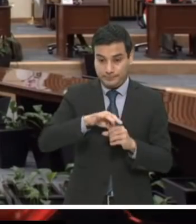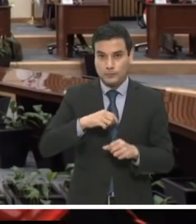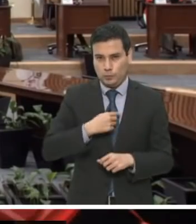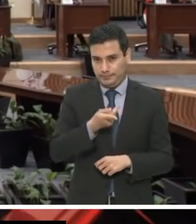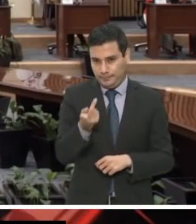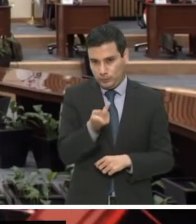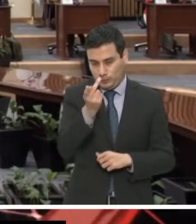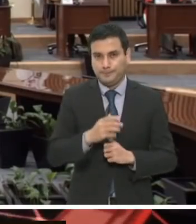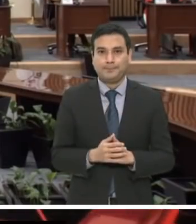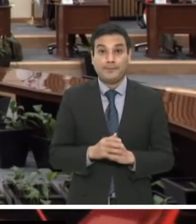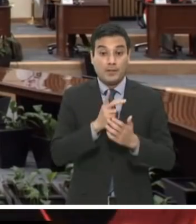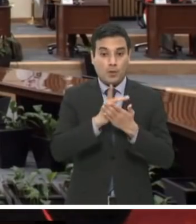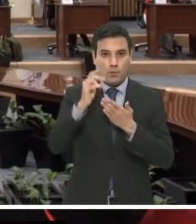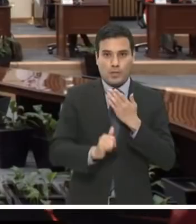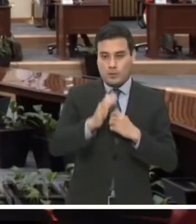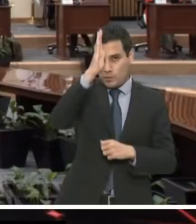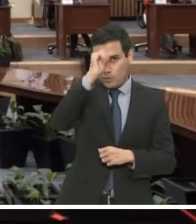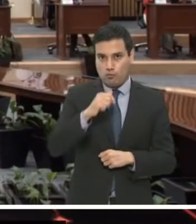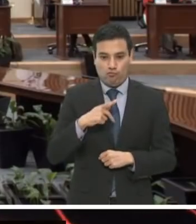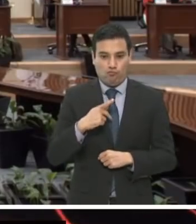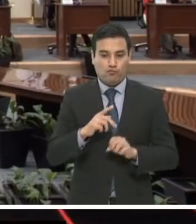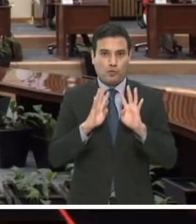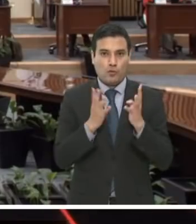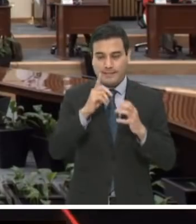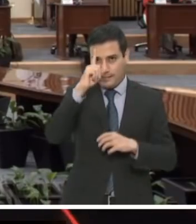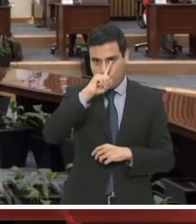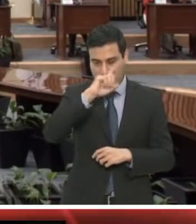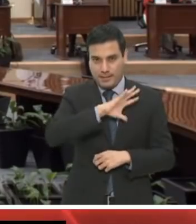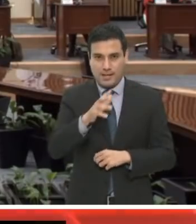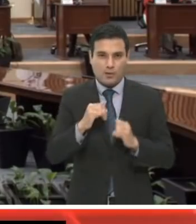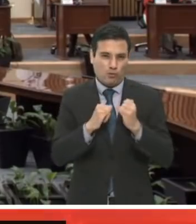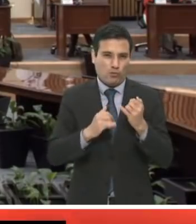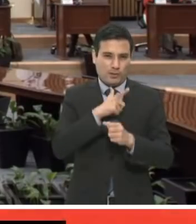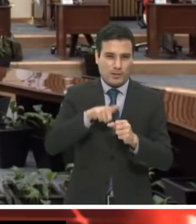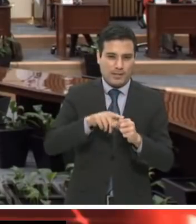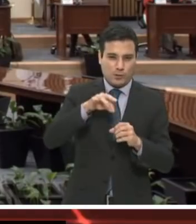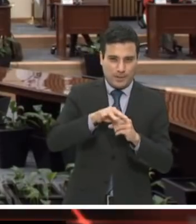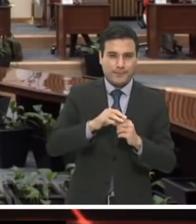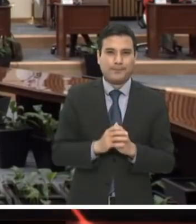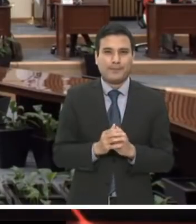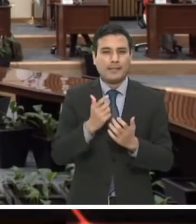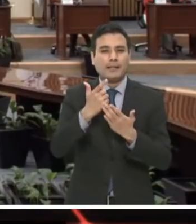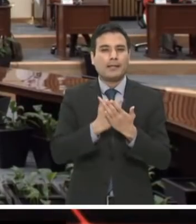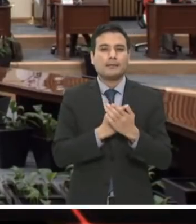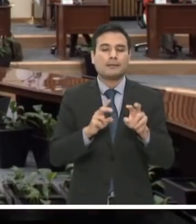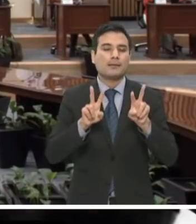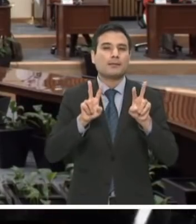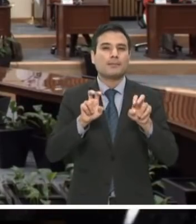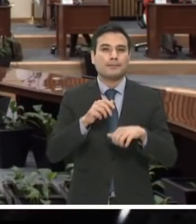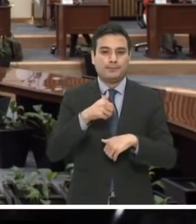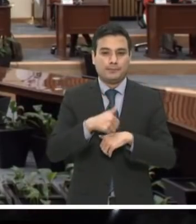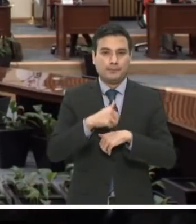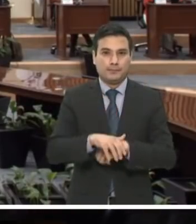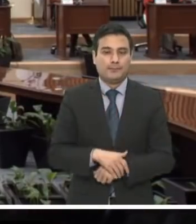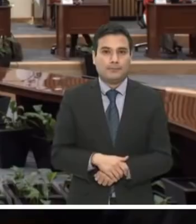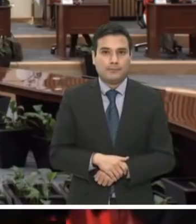consulta si se aprueba el proyecto de acuerdo del Consejo General del Instituto Nacional Electoral, identificado en el orden del día como